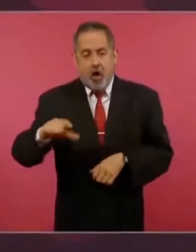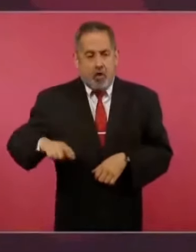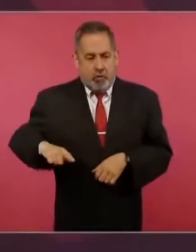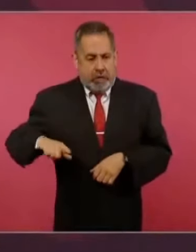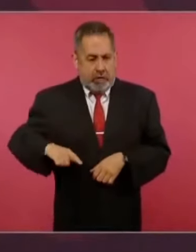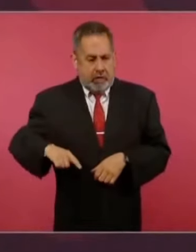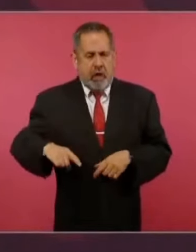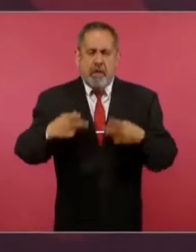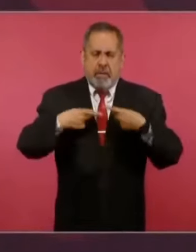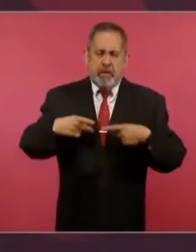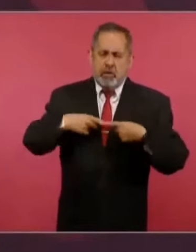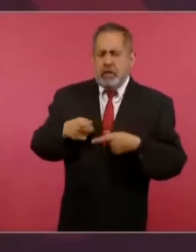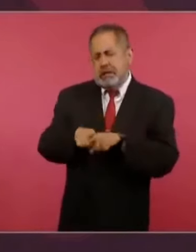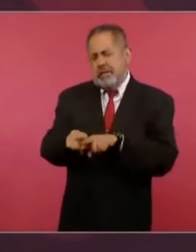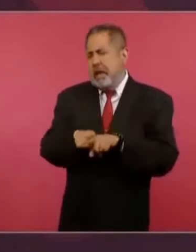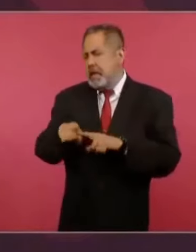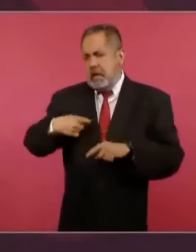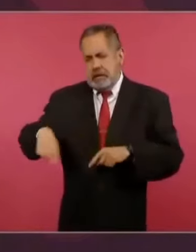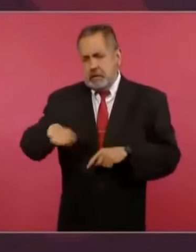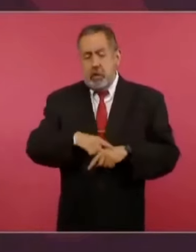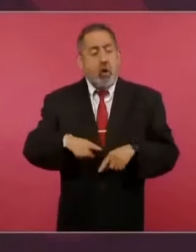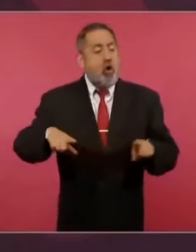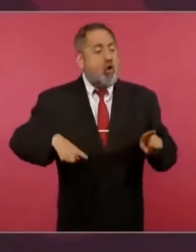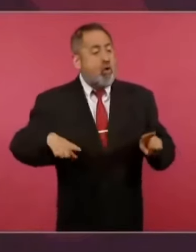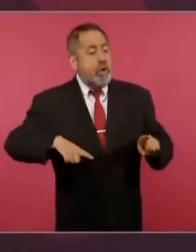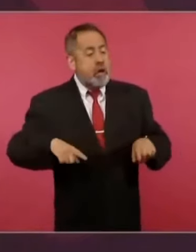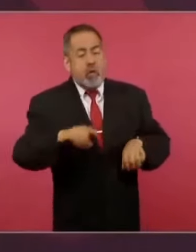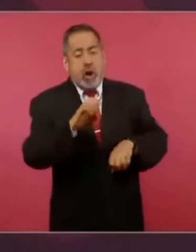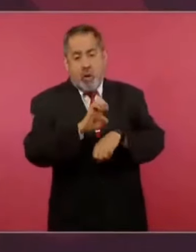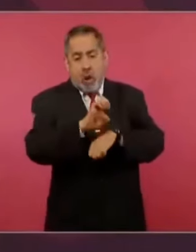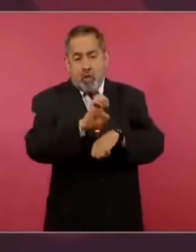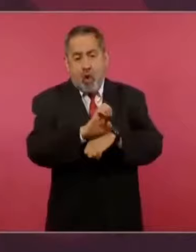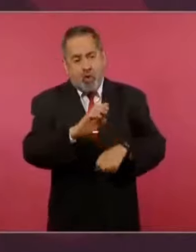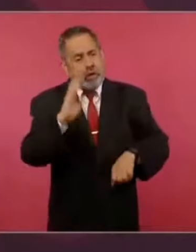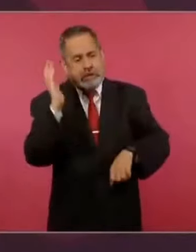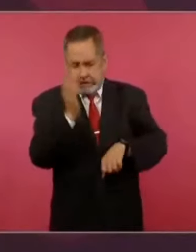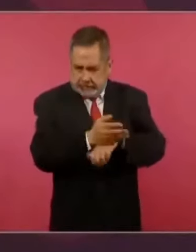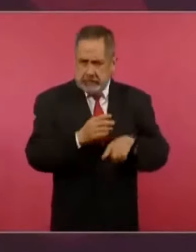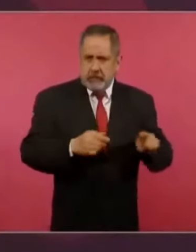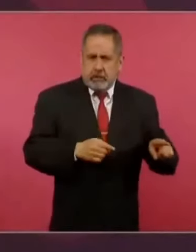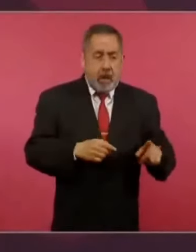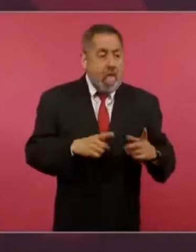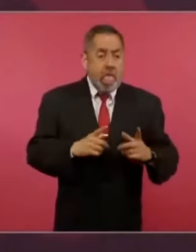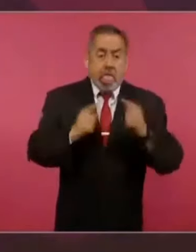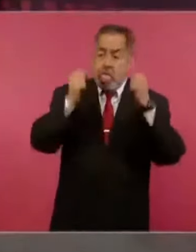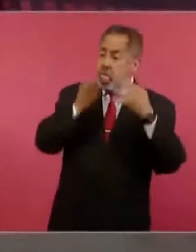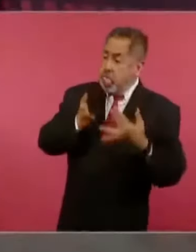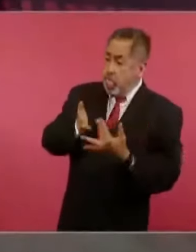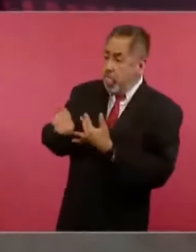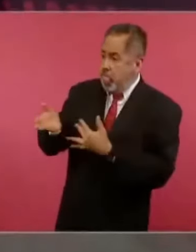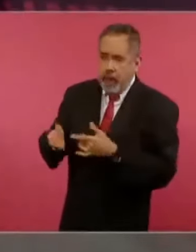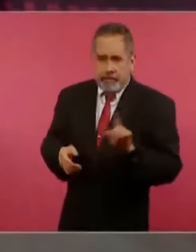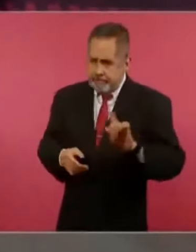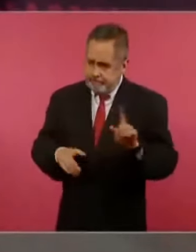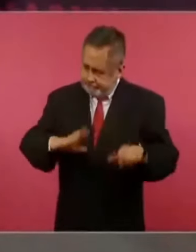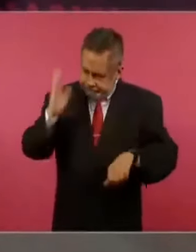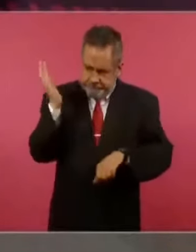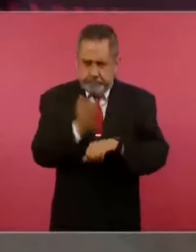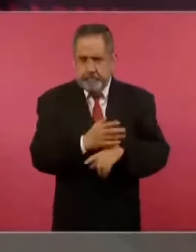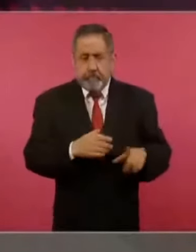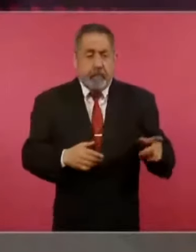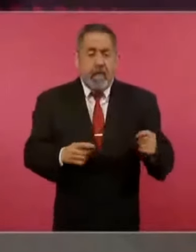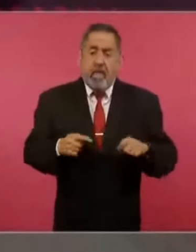hermano, sino al gobierno de Ecuador por este acto autoritario,